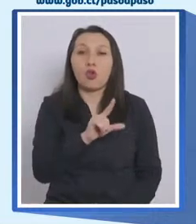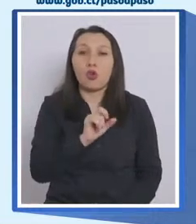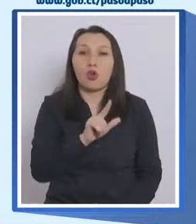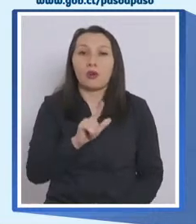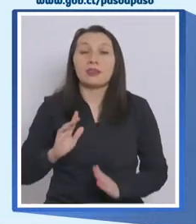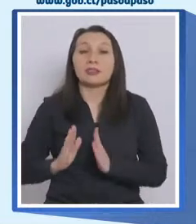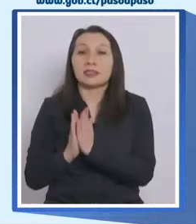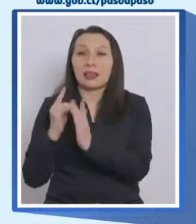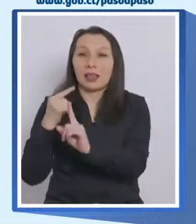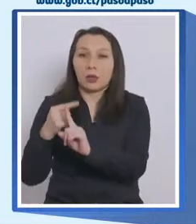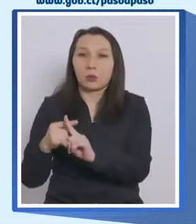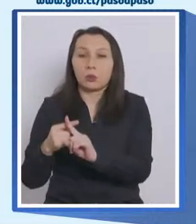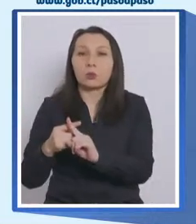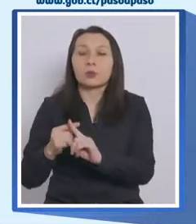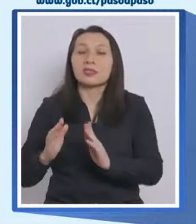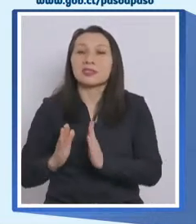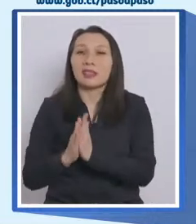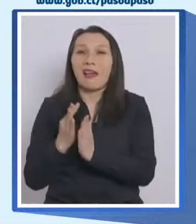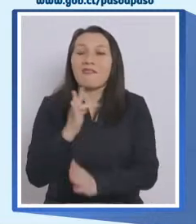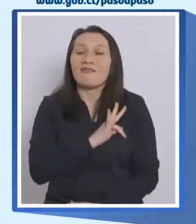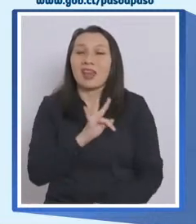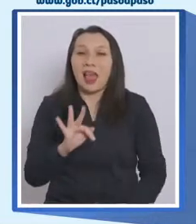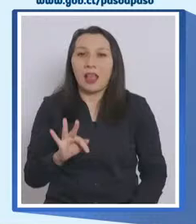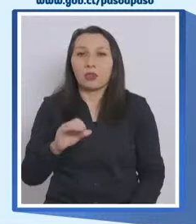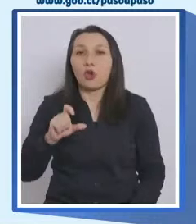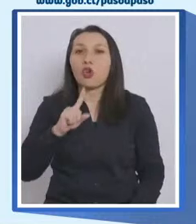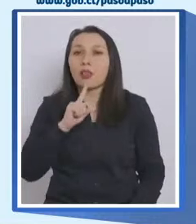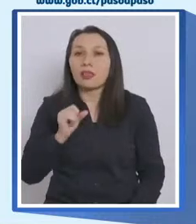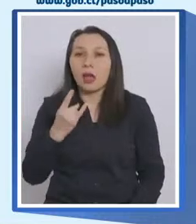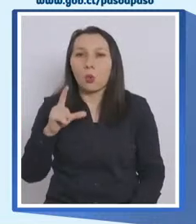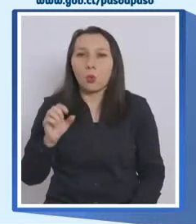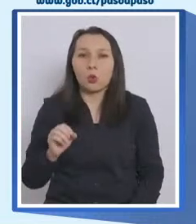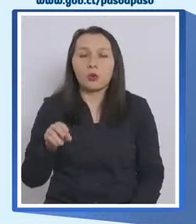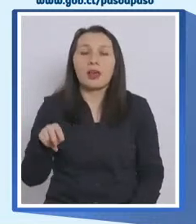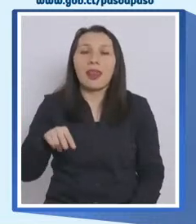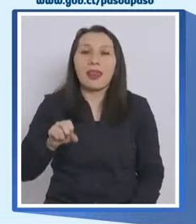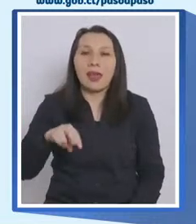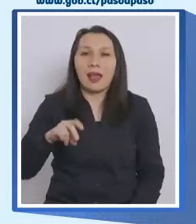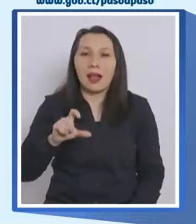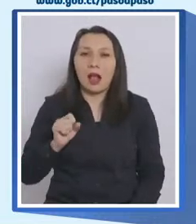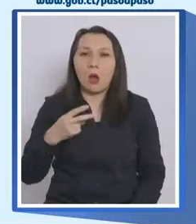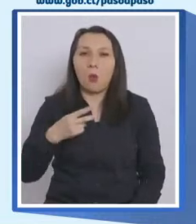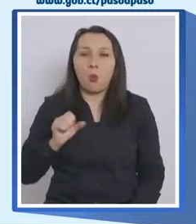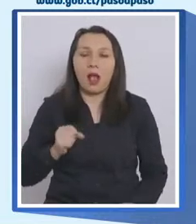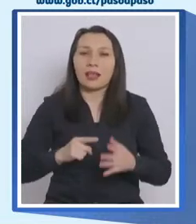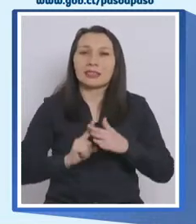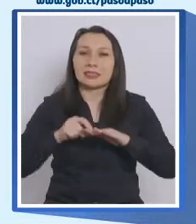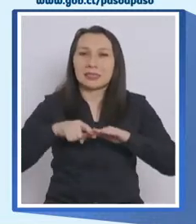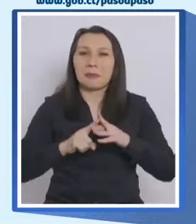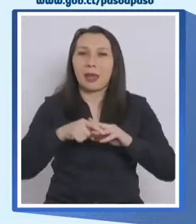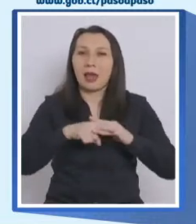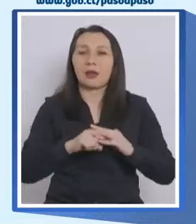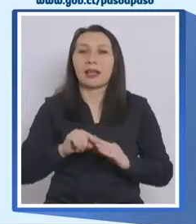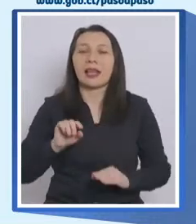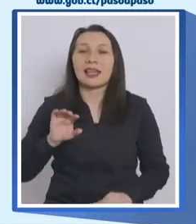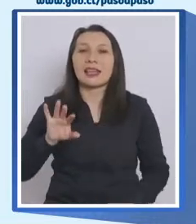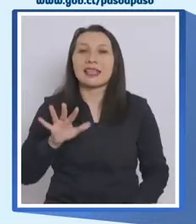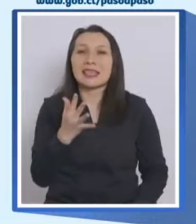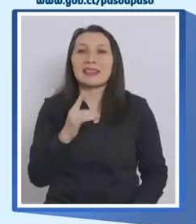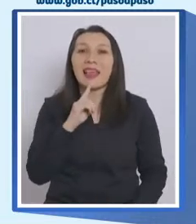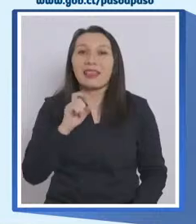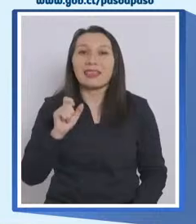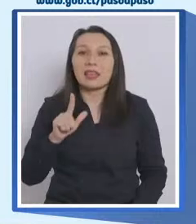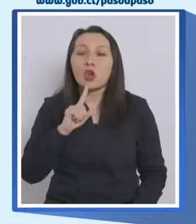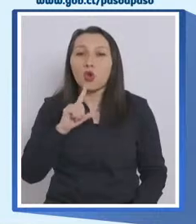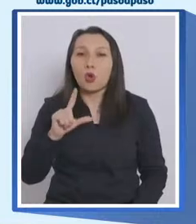Santa Cruz, San Fernando, Coltauco, Nancagua, Chimbarongo, Quinta de